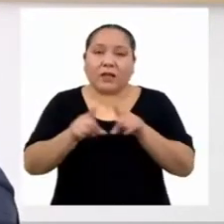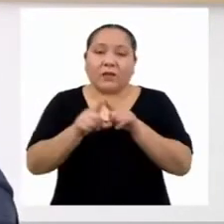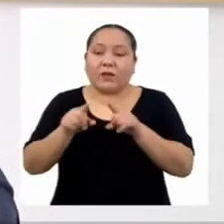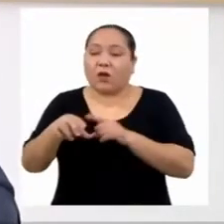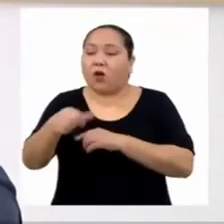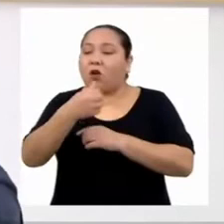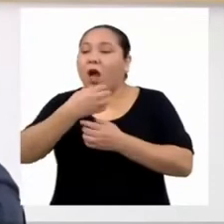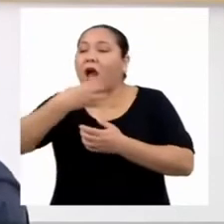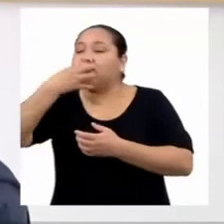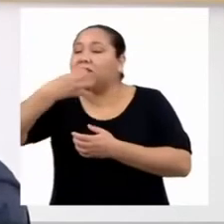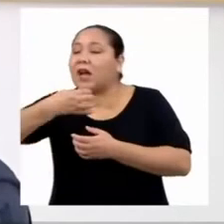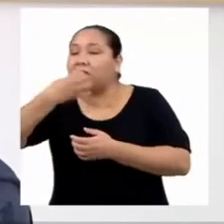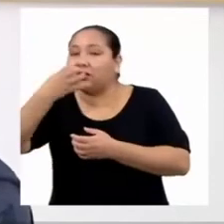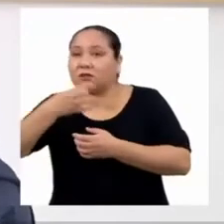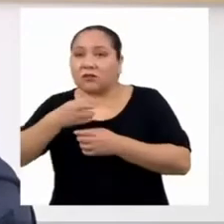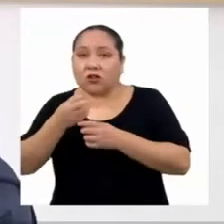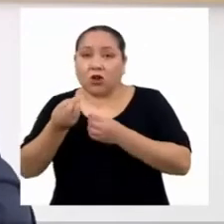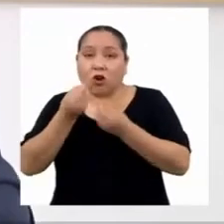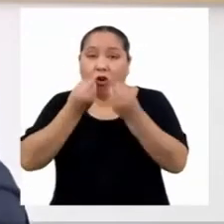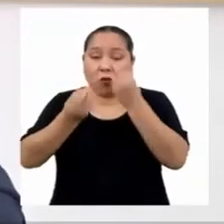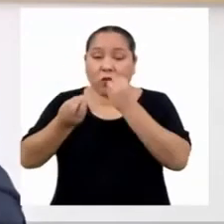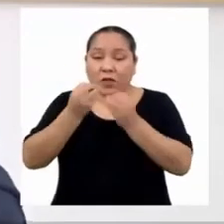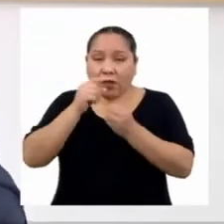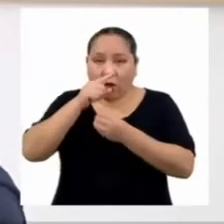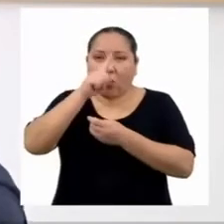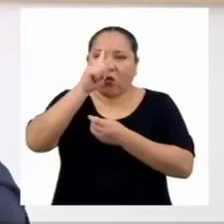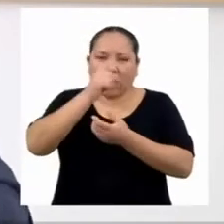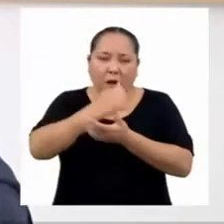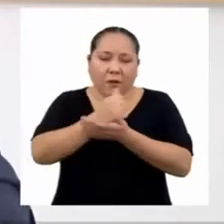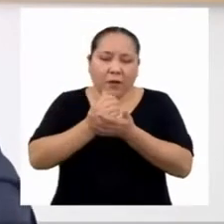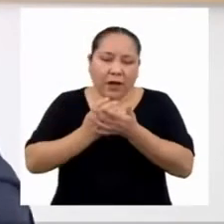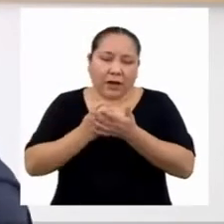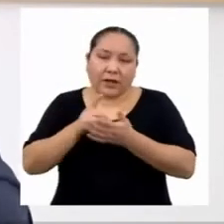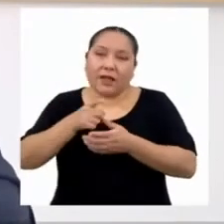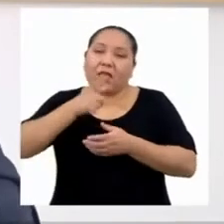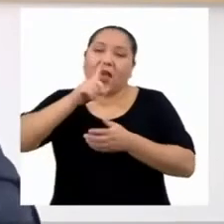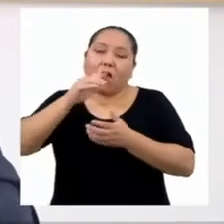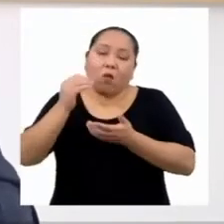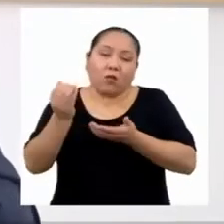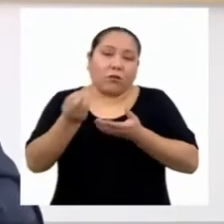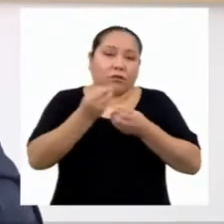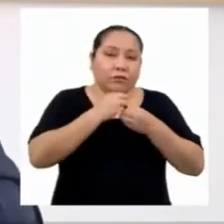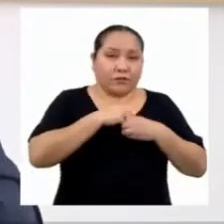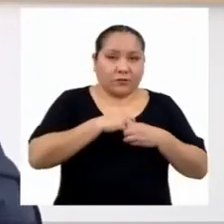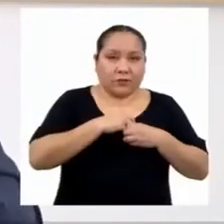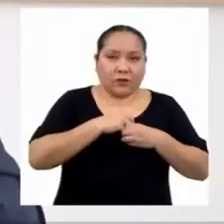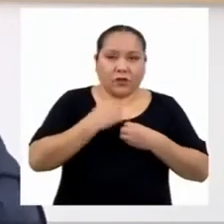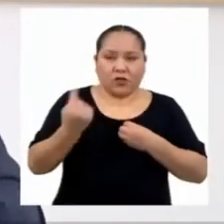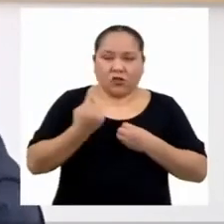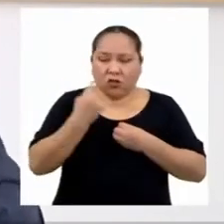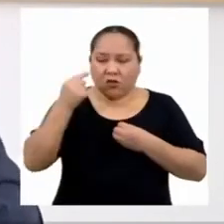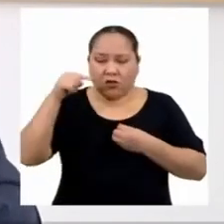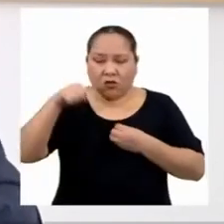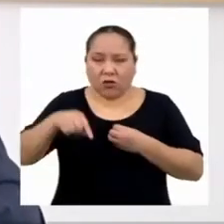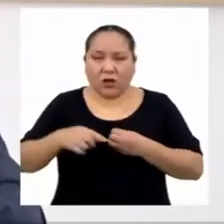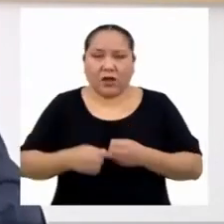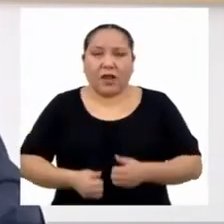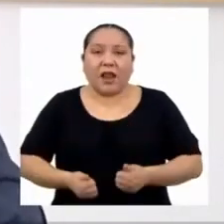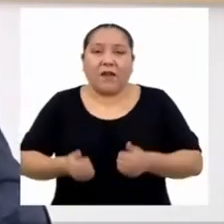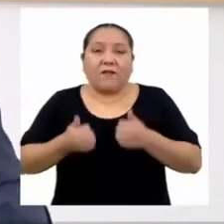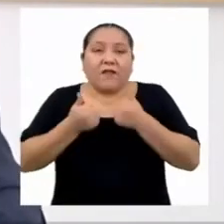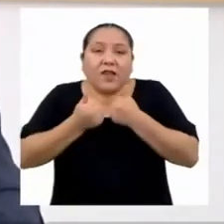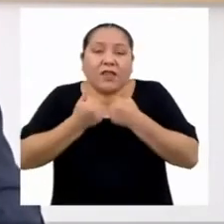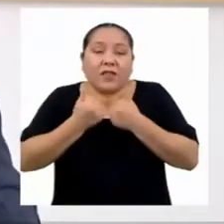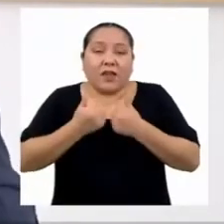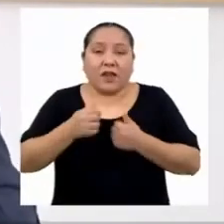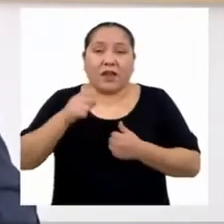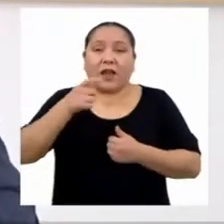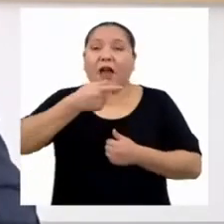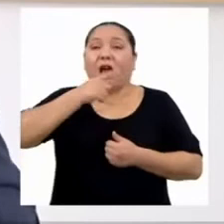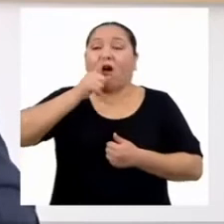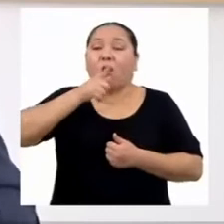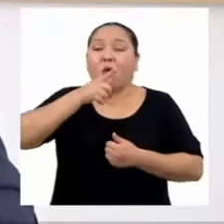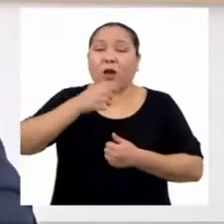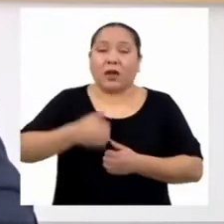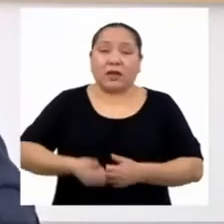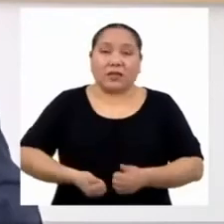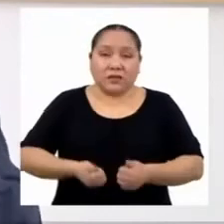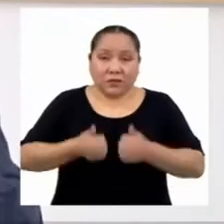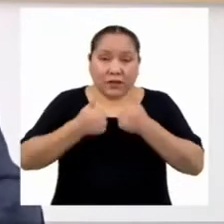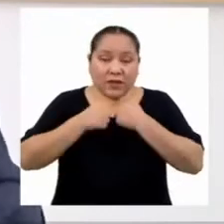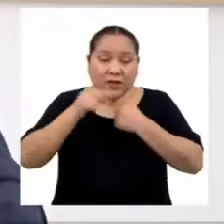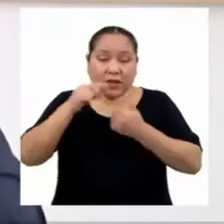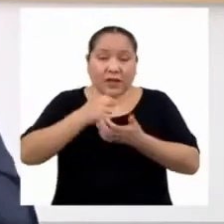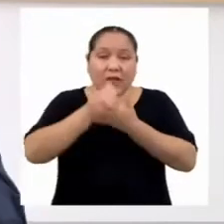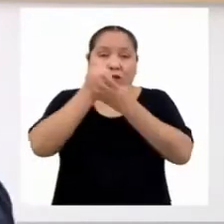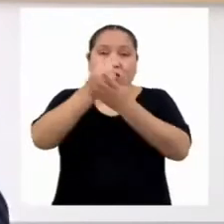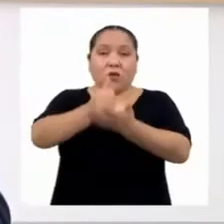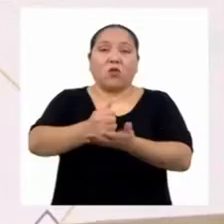solo porque conforma un alto porcentaje del cuerpo. También porque la ingestión de agua ayuda a mejorar tu calidad de vida y tener una